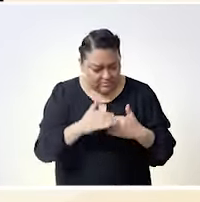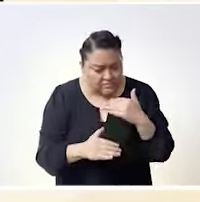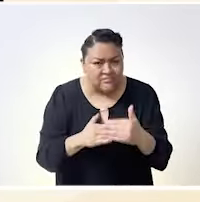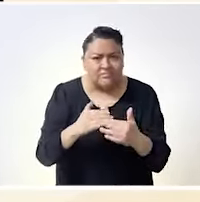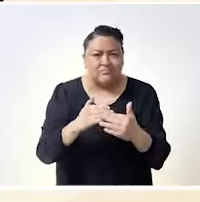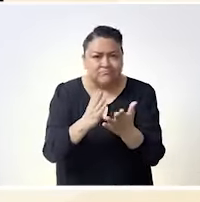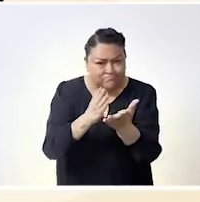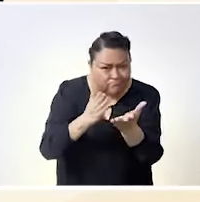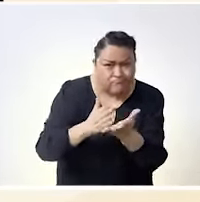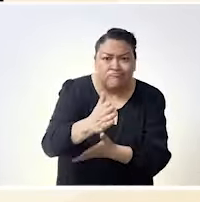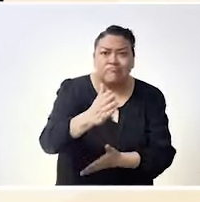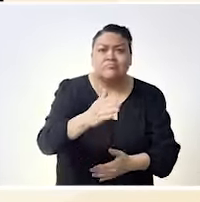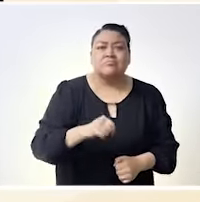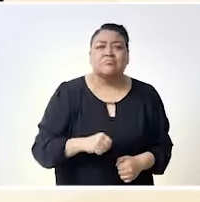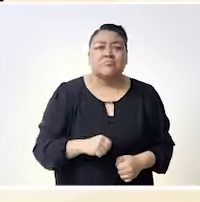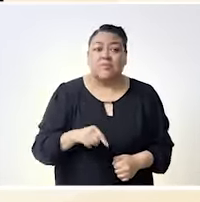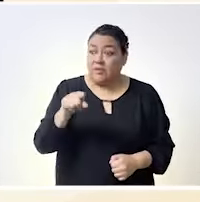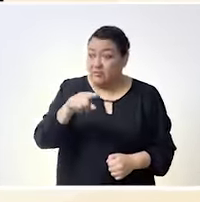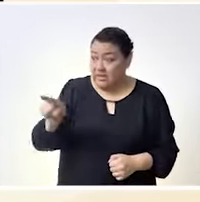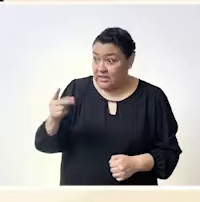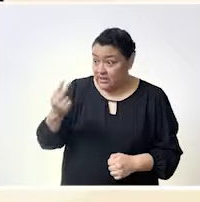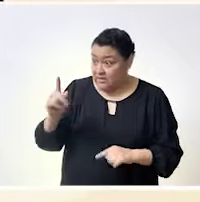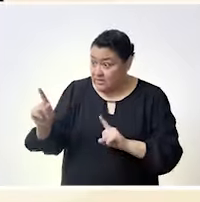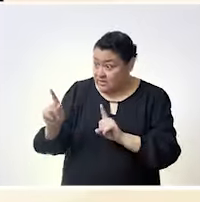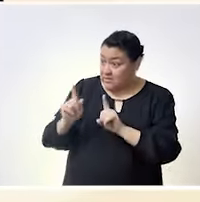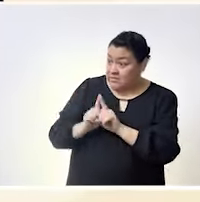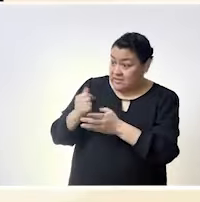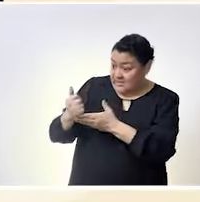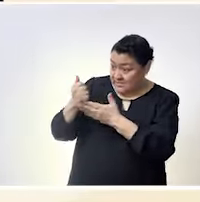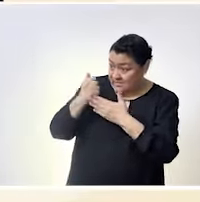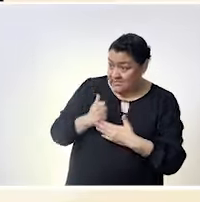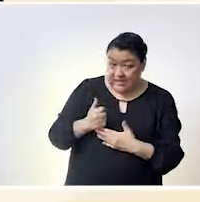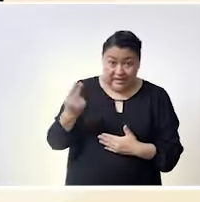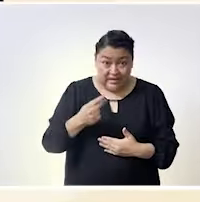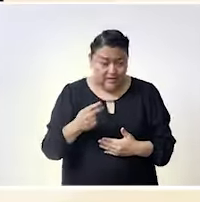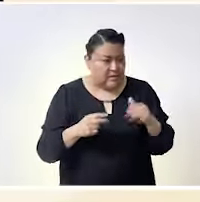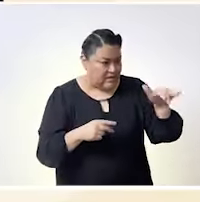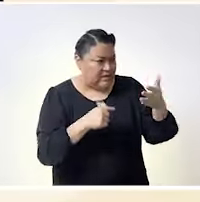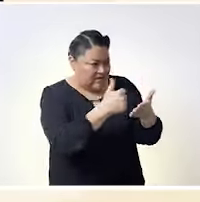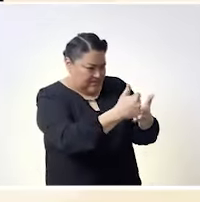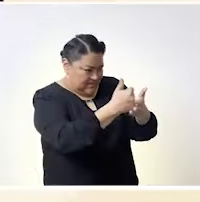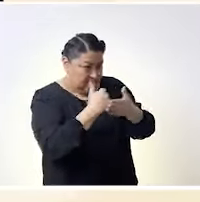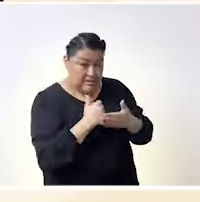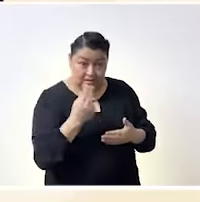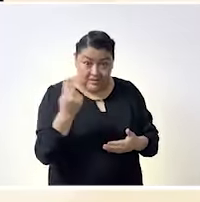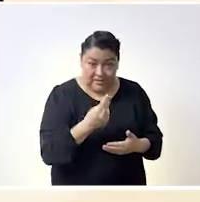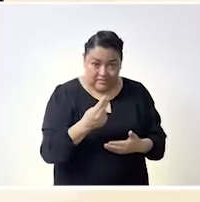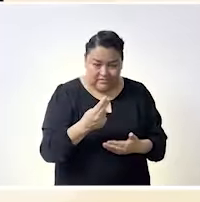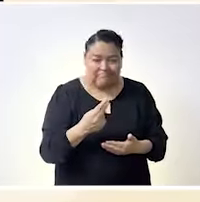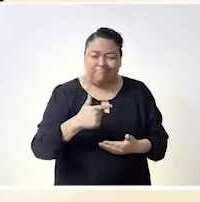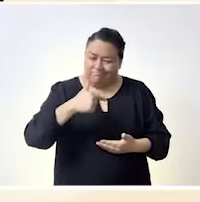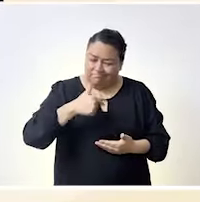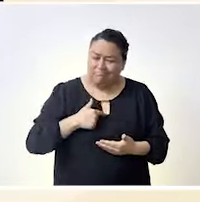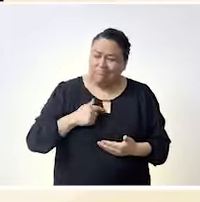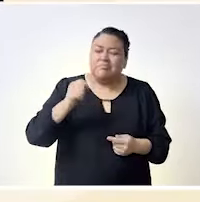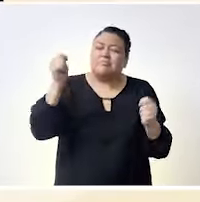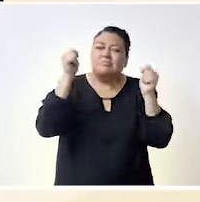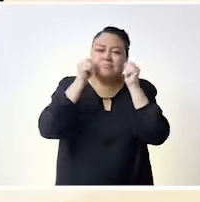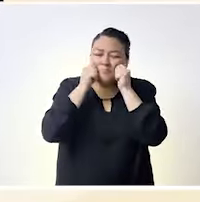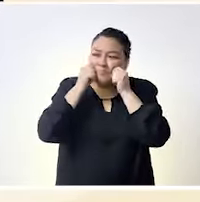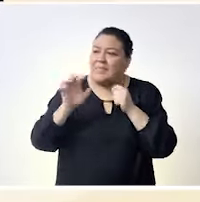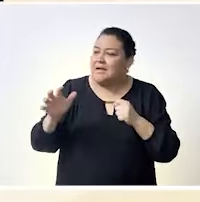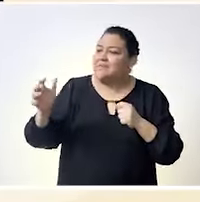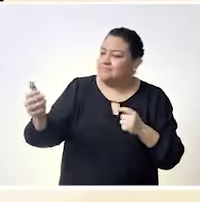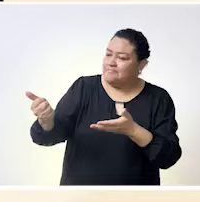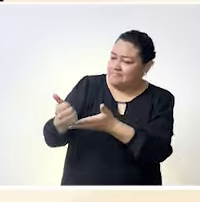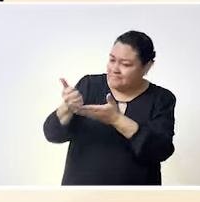mi camino para poder y si me necesito acompañar y si necesito pedir apoyo lo voy a hacer